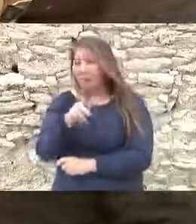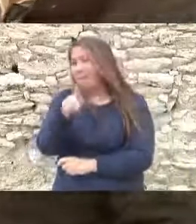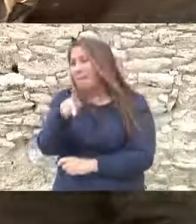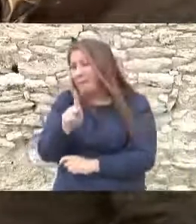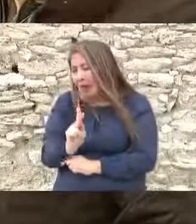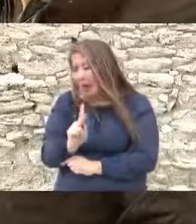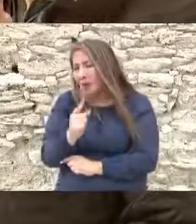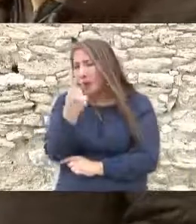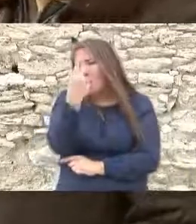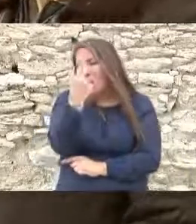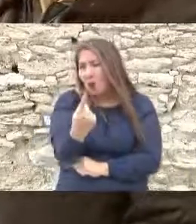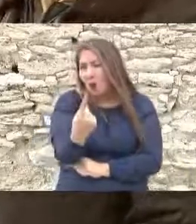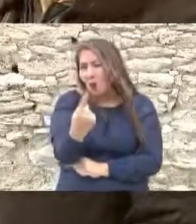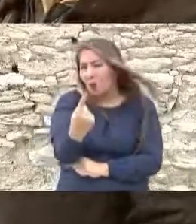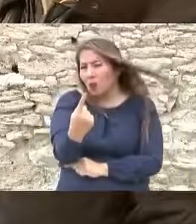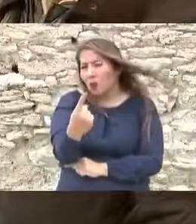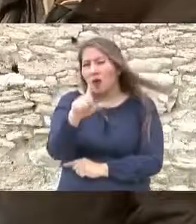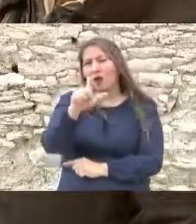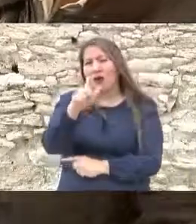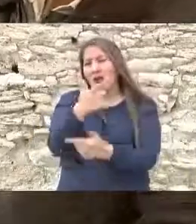que ve todo eso